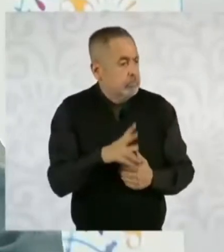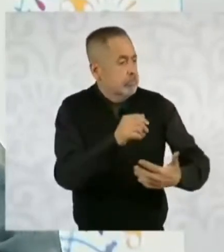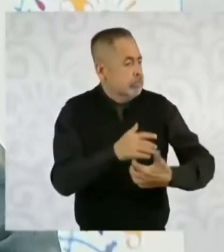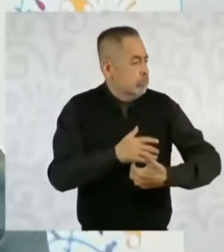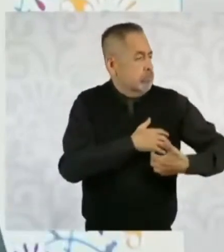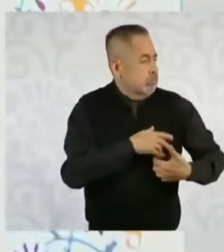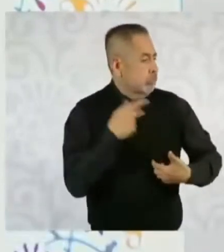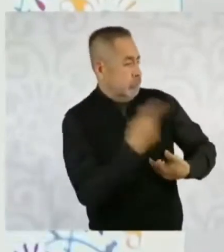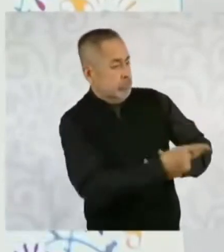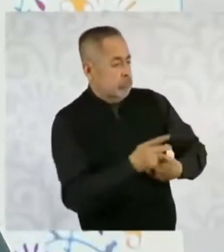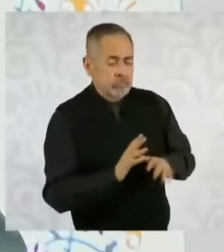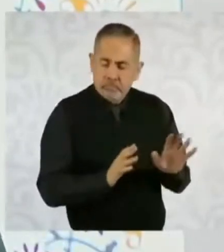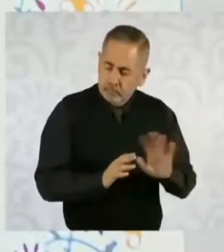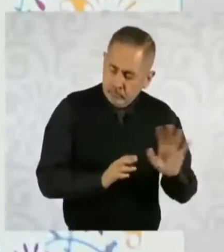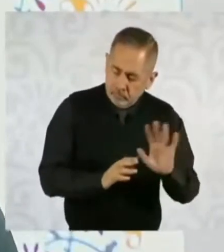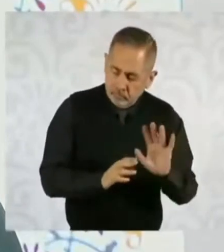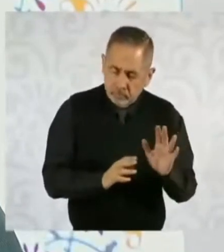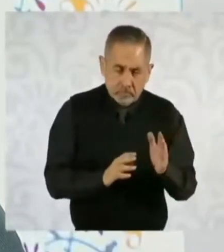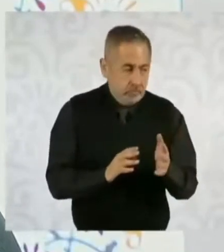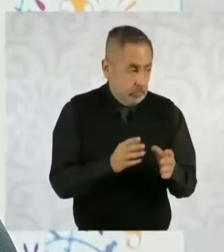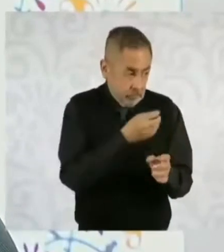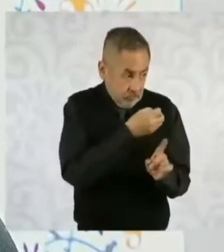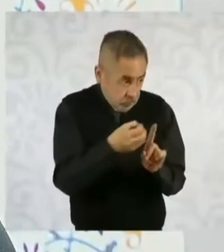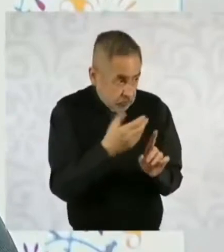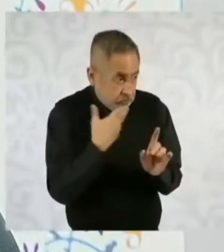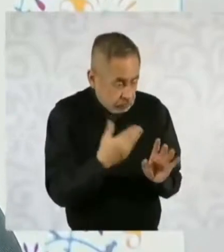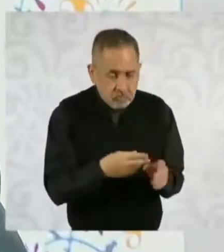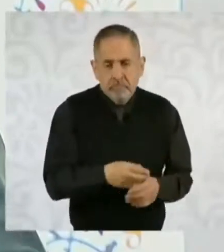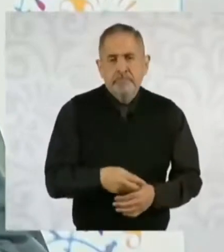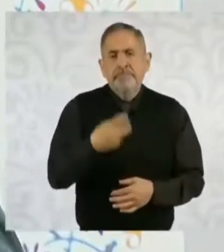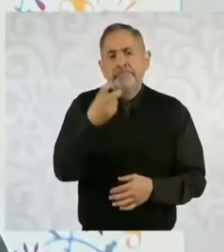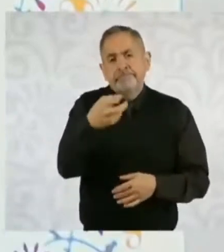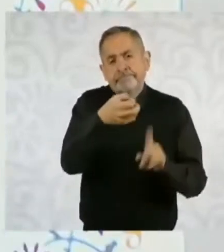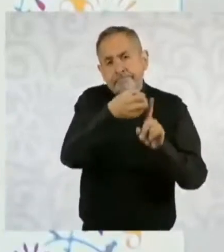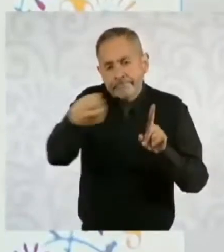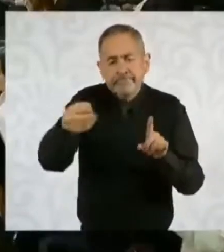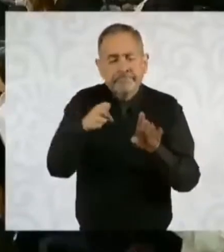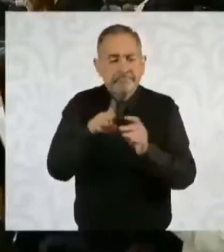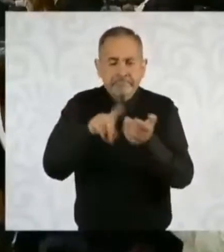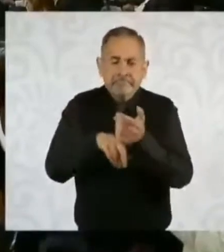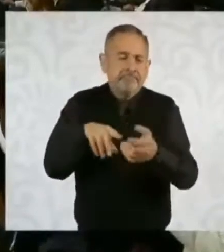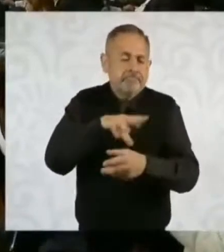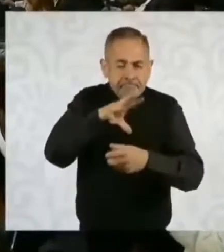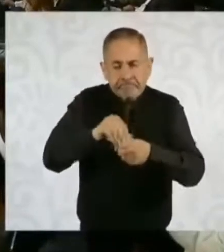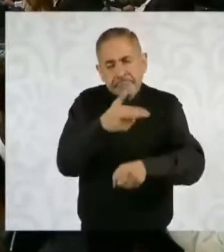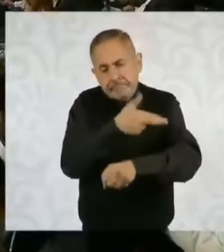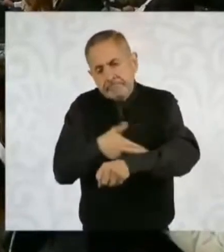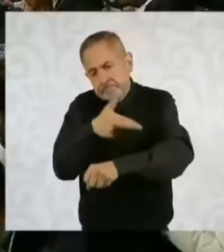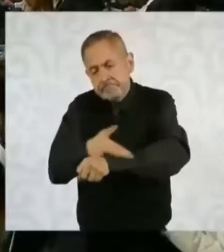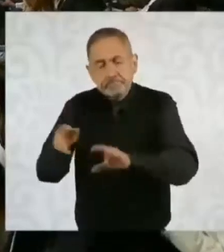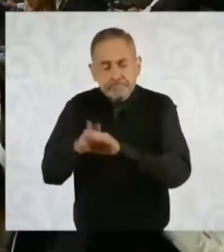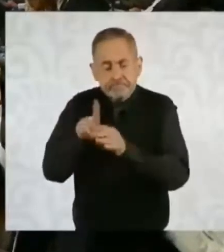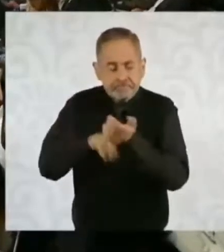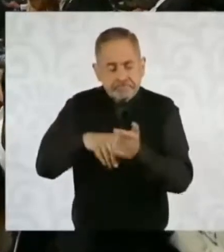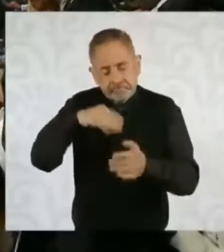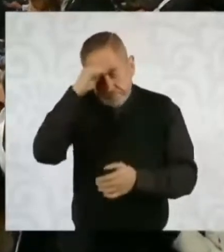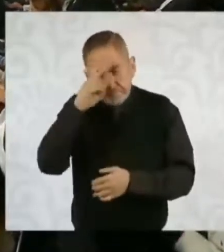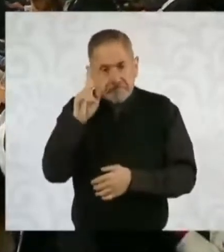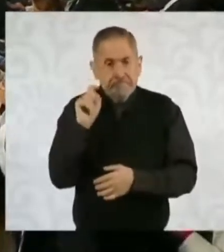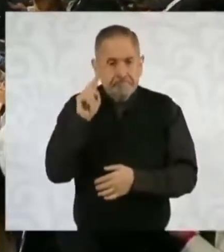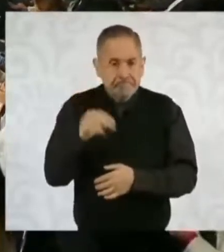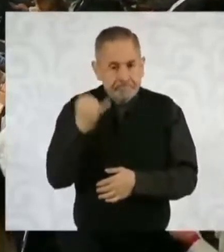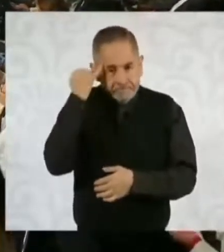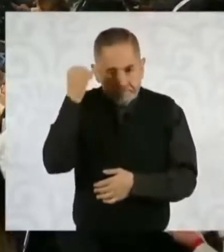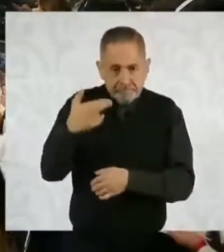Entonces, todo eso tenemos que ordenarlo y al mismo tiempo seguir haciendo esquemas estratégicos.